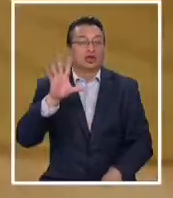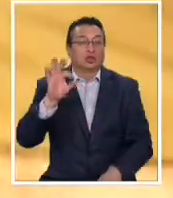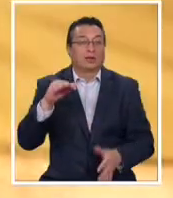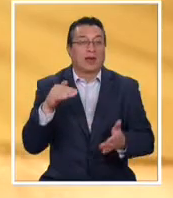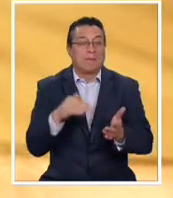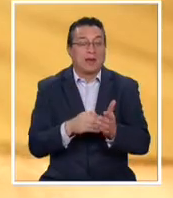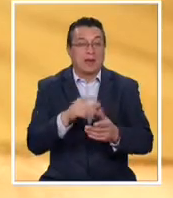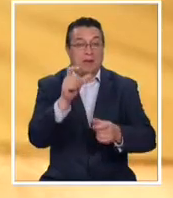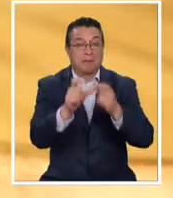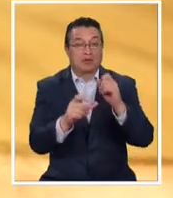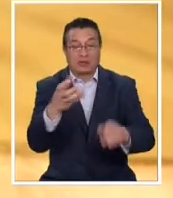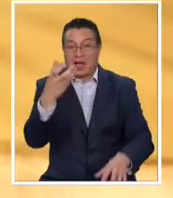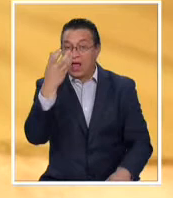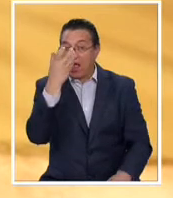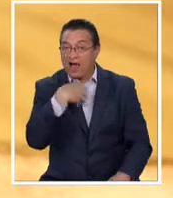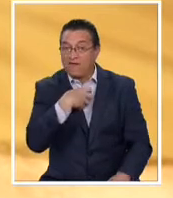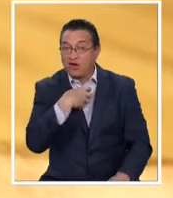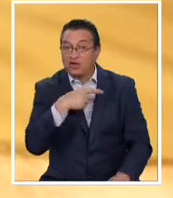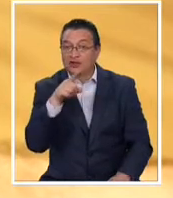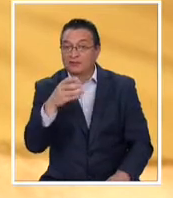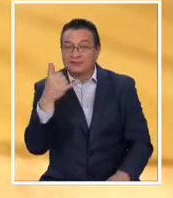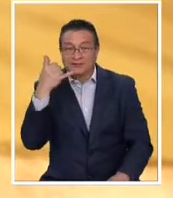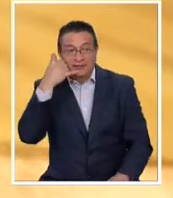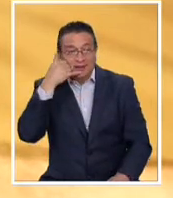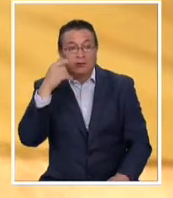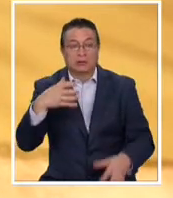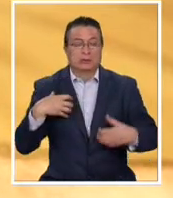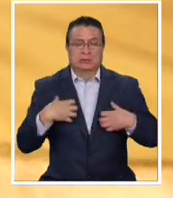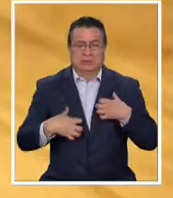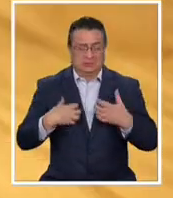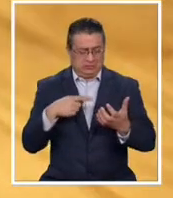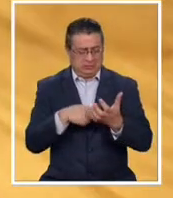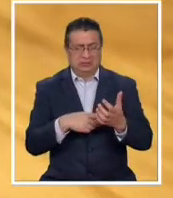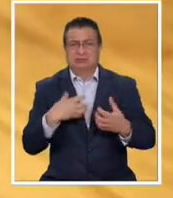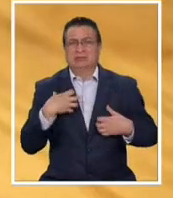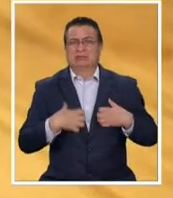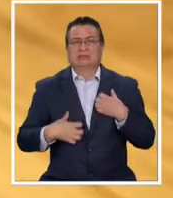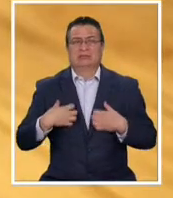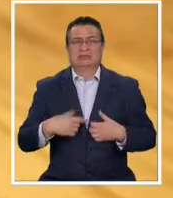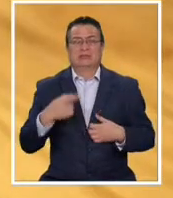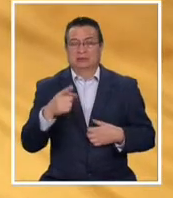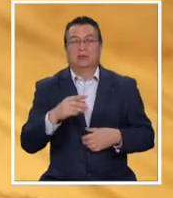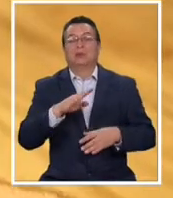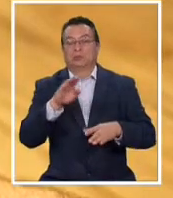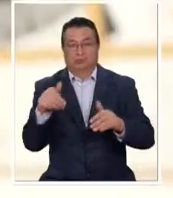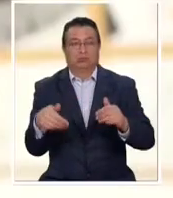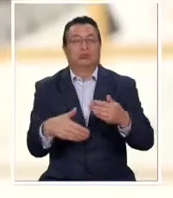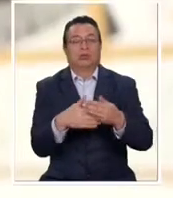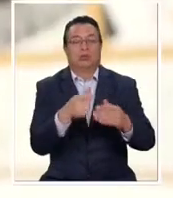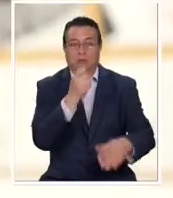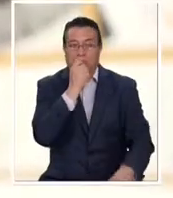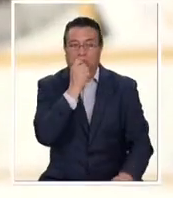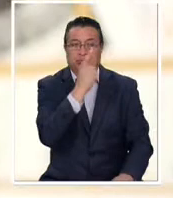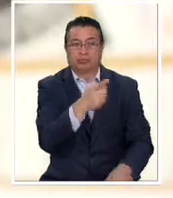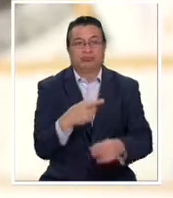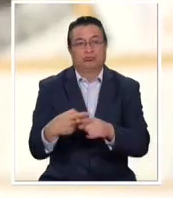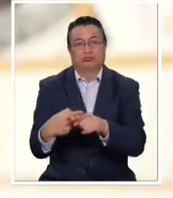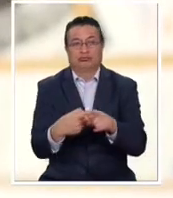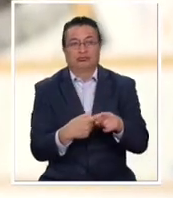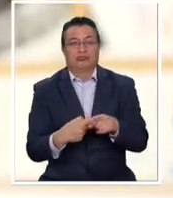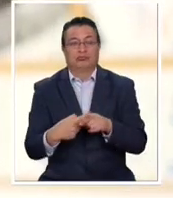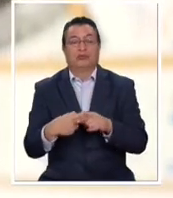mil usuarios de iPhone quienes, disgustados con sus teléfonos, decidieron sumarse a una acción colectiva.